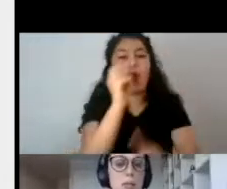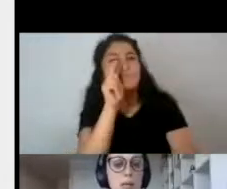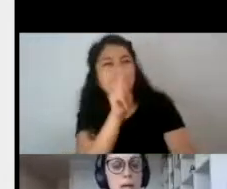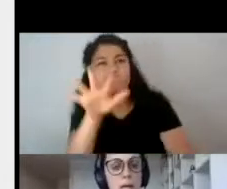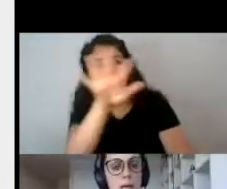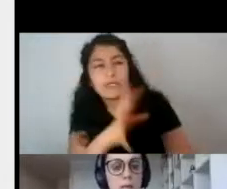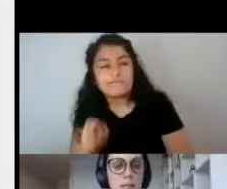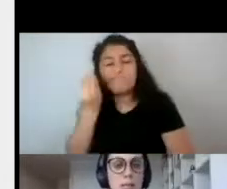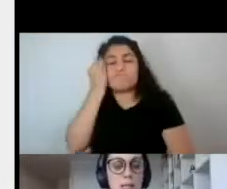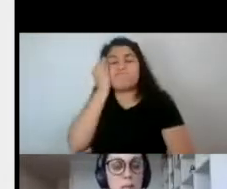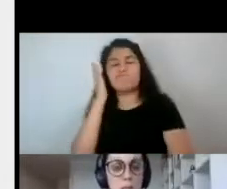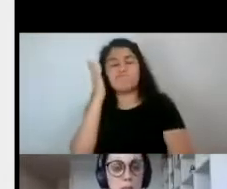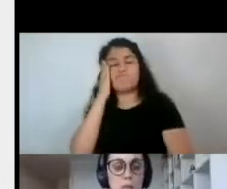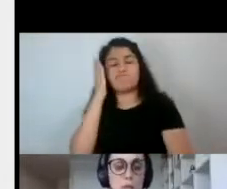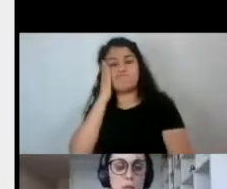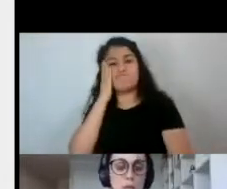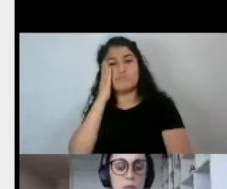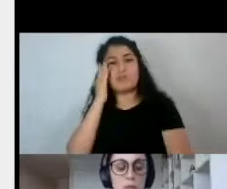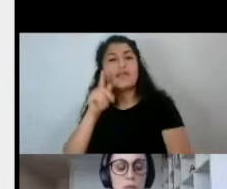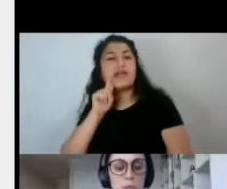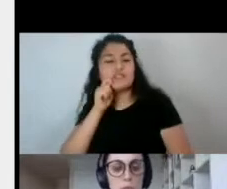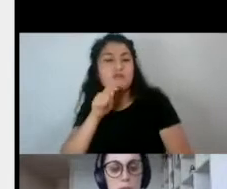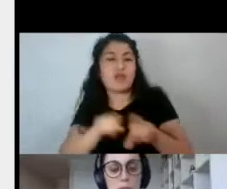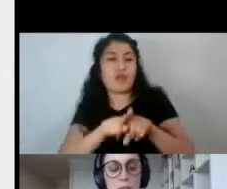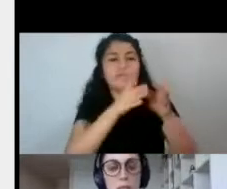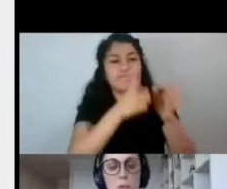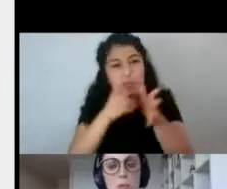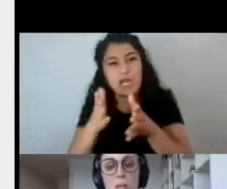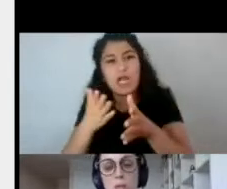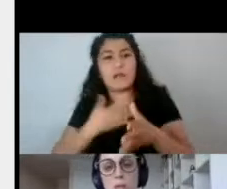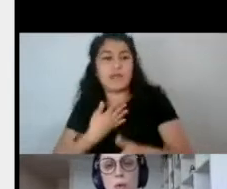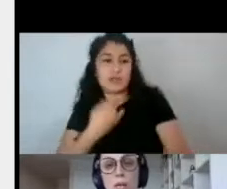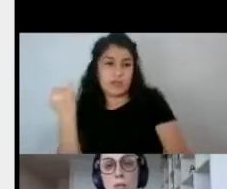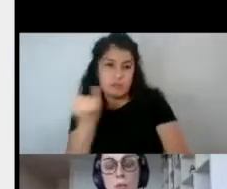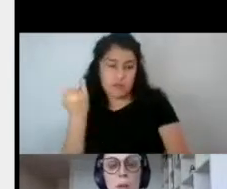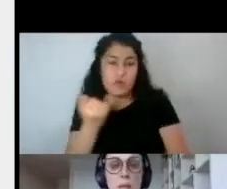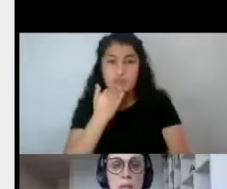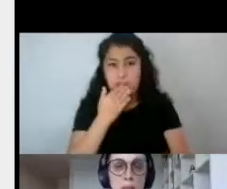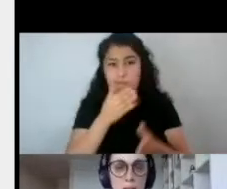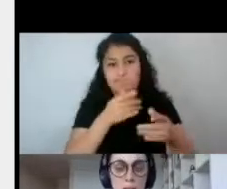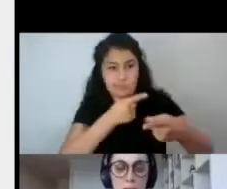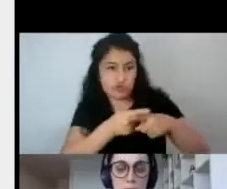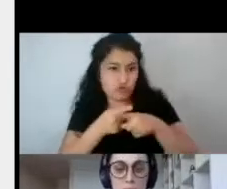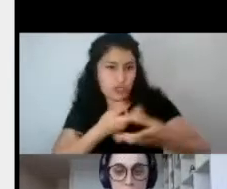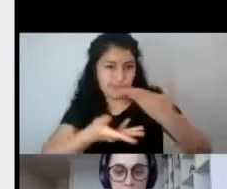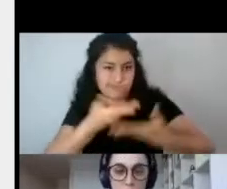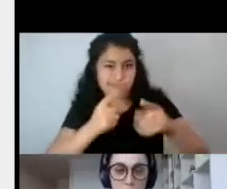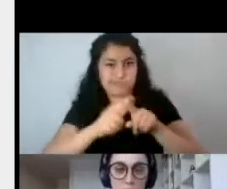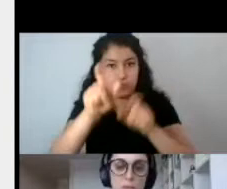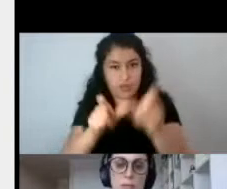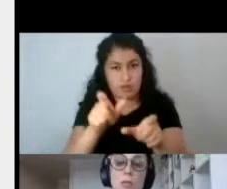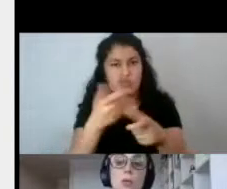ayudan a organizar este espacio, tanto individual como social. Y, por lo tanto, no es una mera categoría teórica,